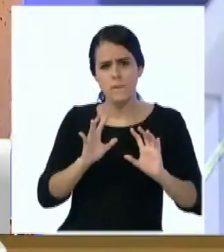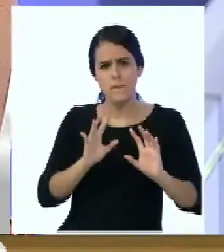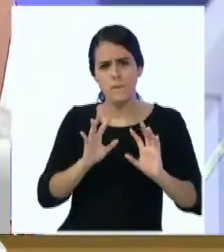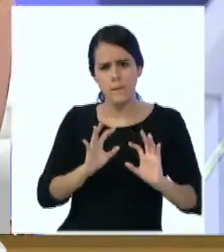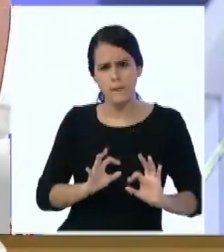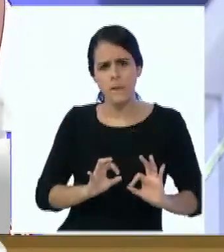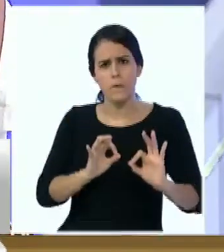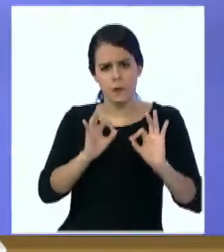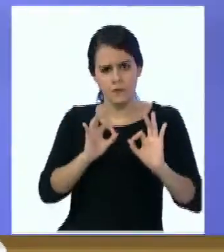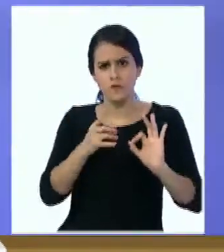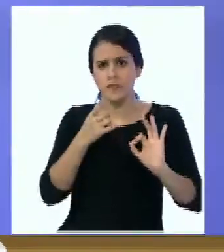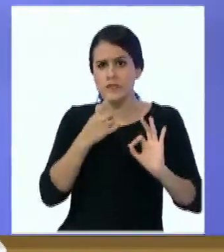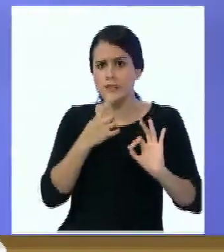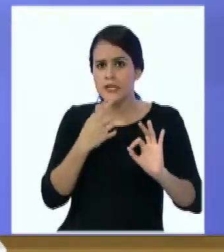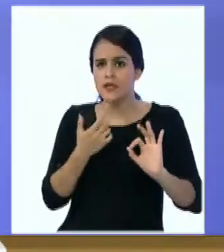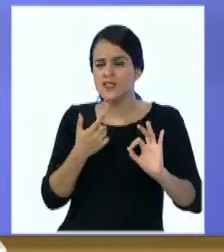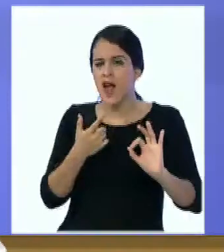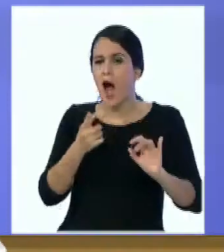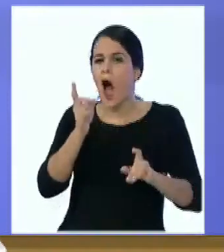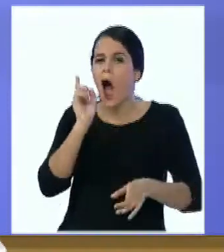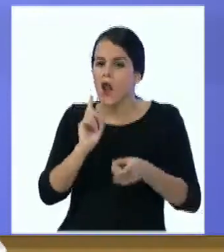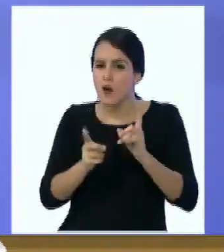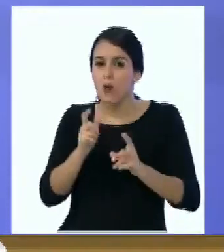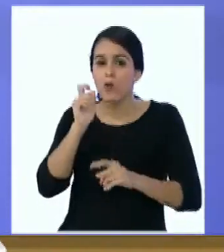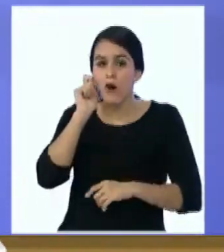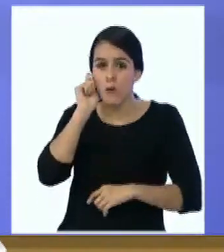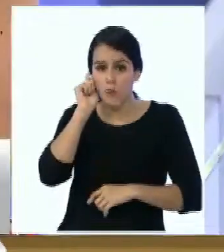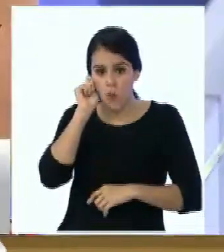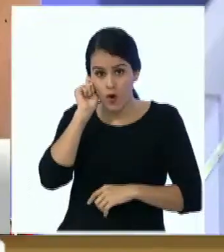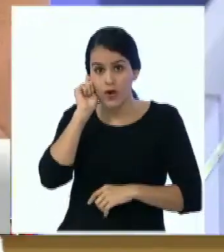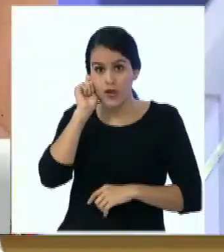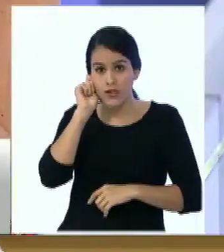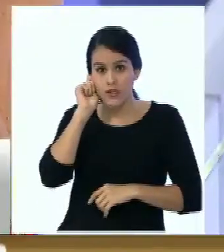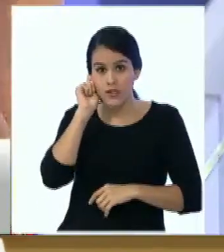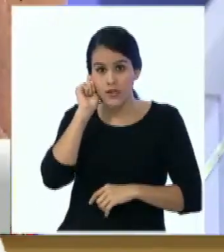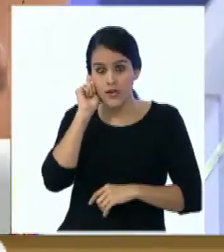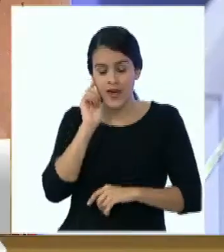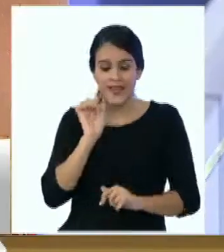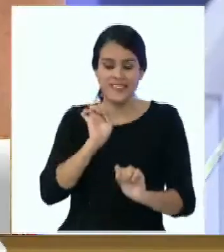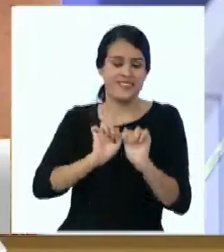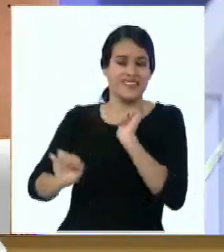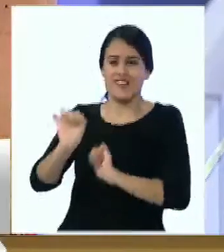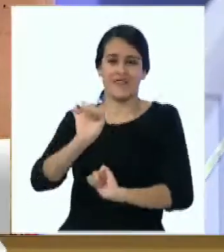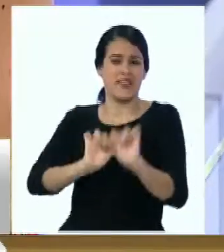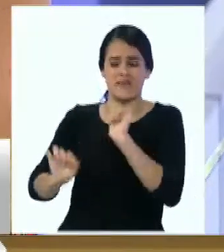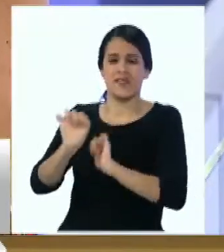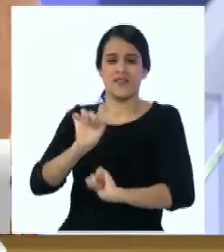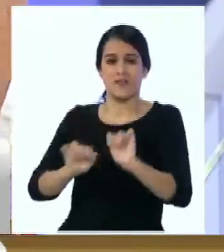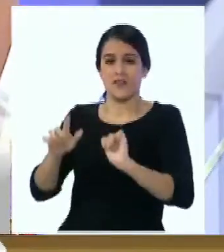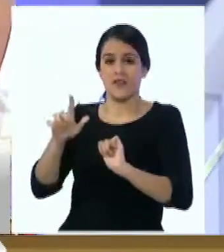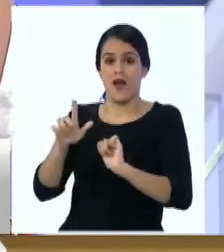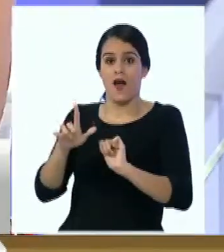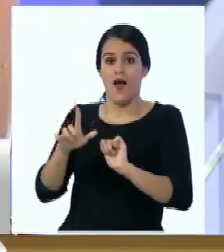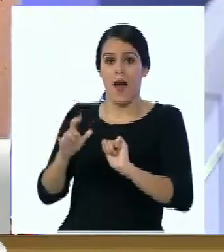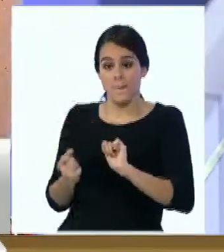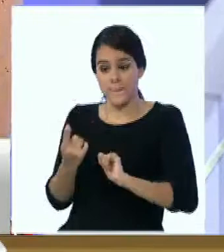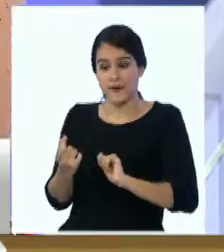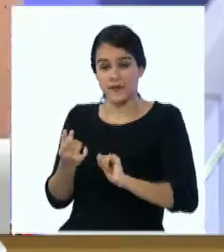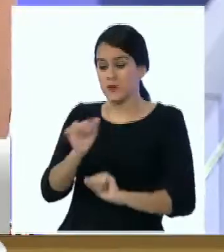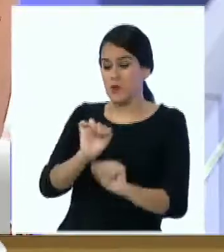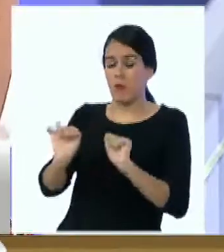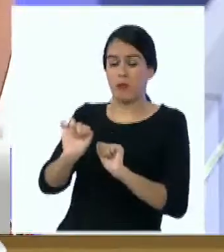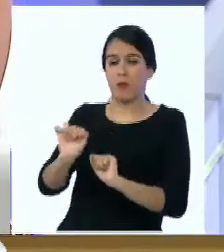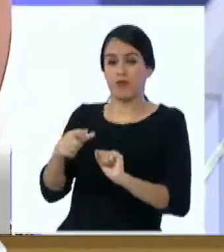sabemos que un porcentaje pequeño de mujeres pueden formar anticuerpos contra los espermatozoides de su pareja y por otra